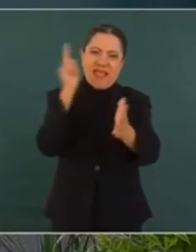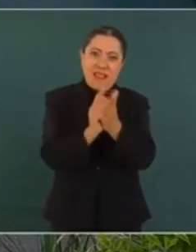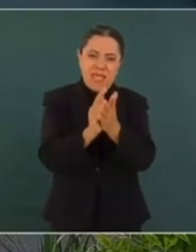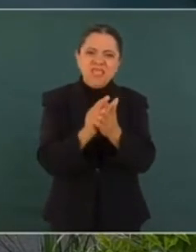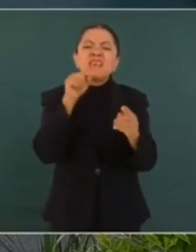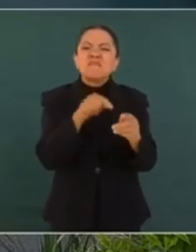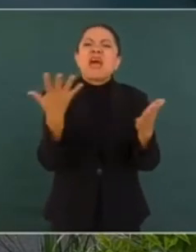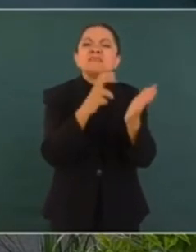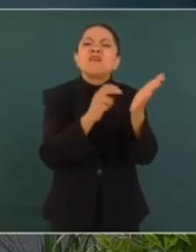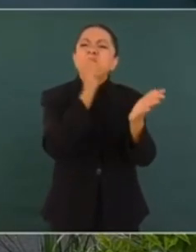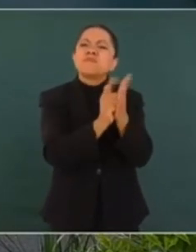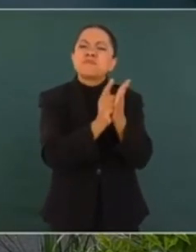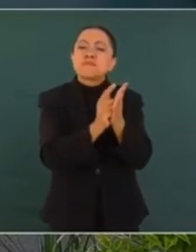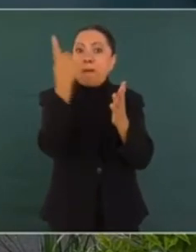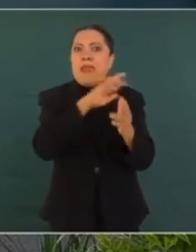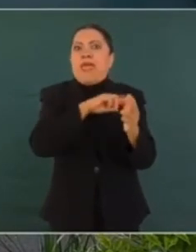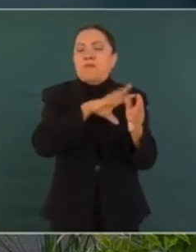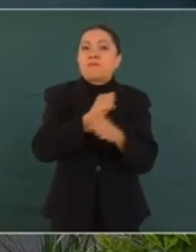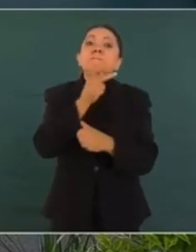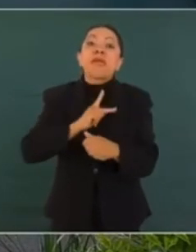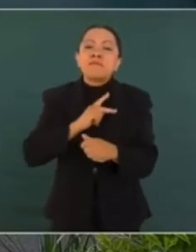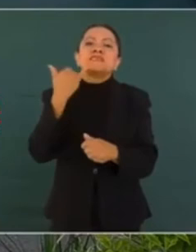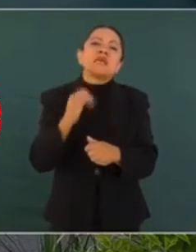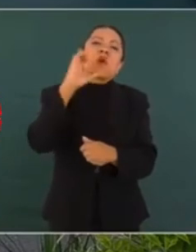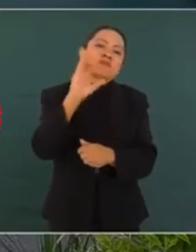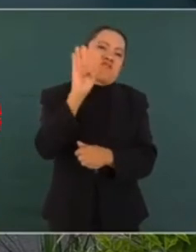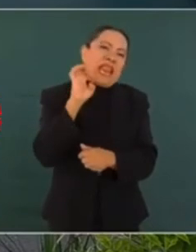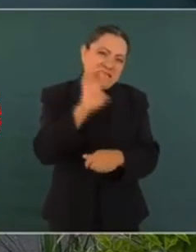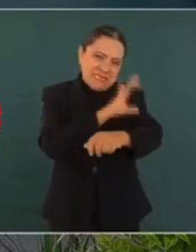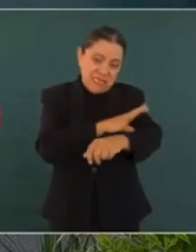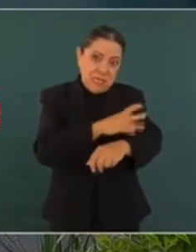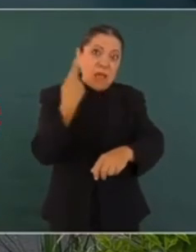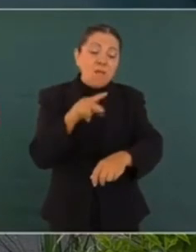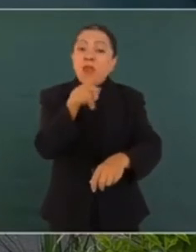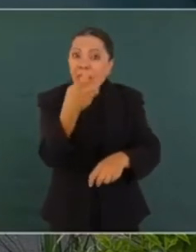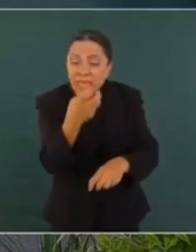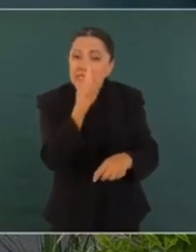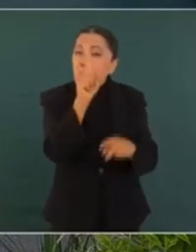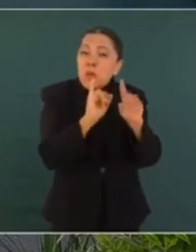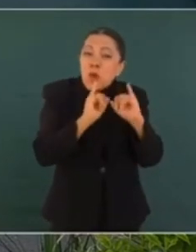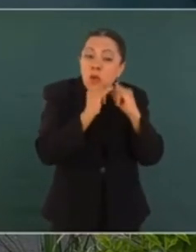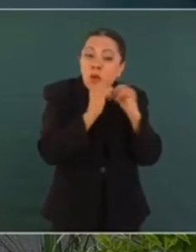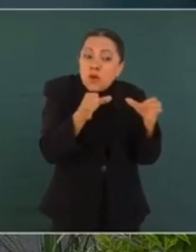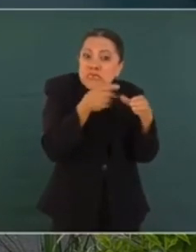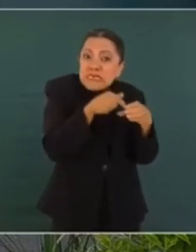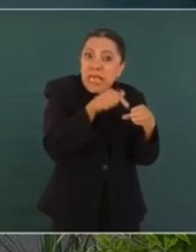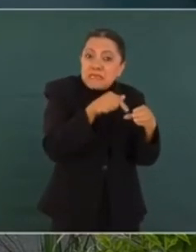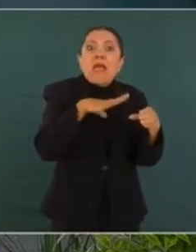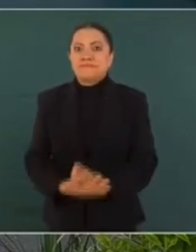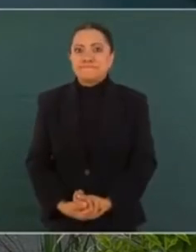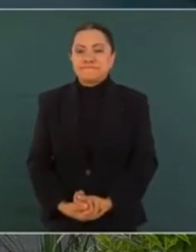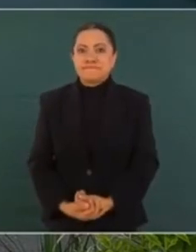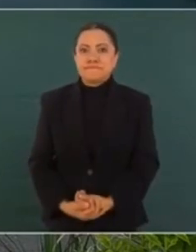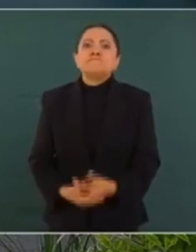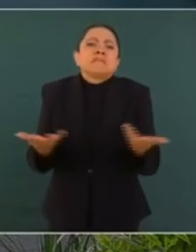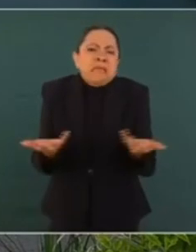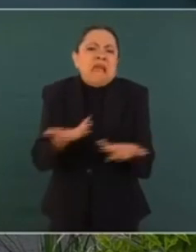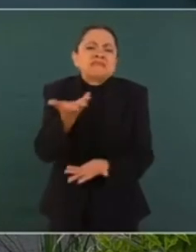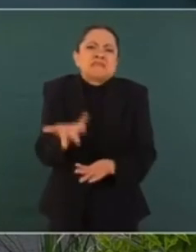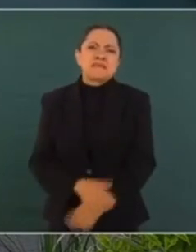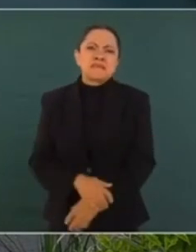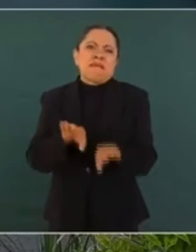se hizo para privatizar Pemex y la Comisión Federal de Electricidad. Pero es un organismo. Así como este, son seis. ¿Qué hacen?